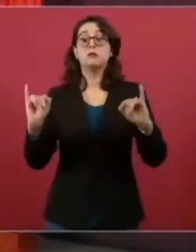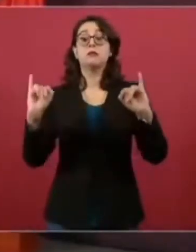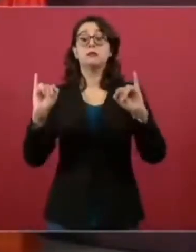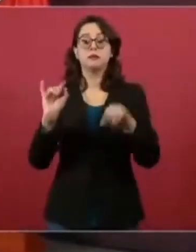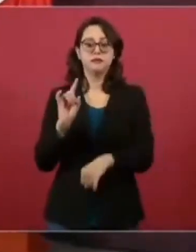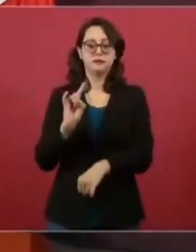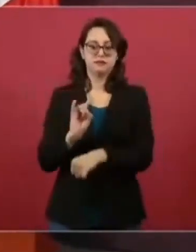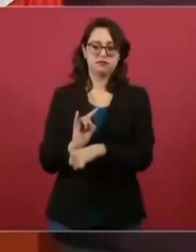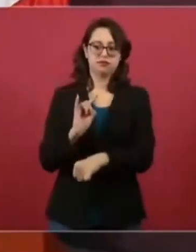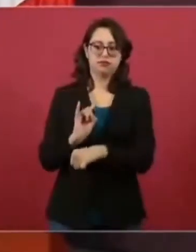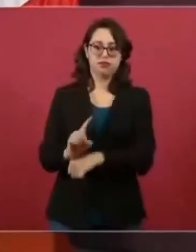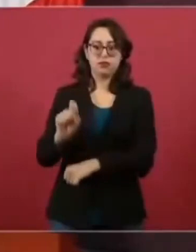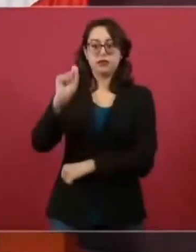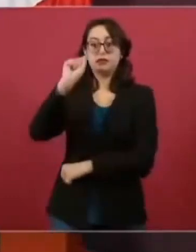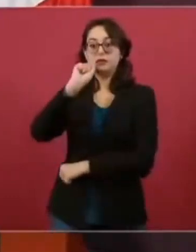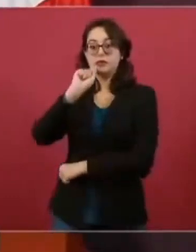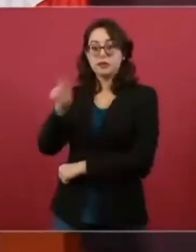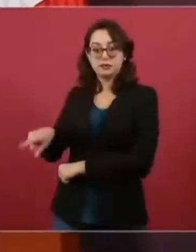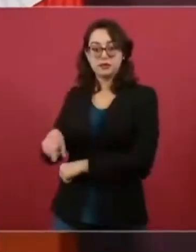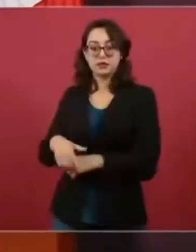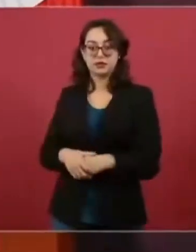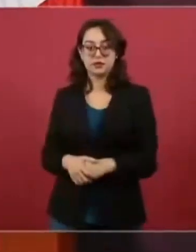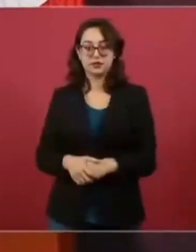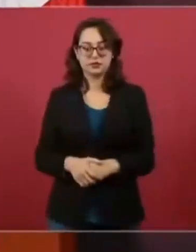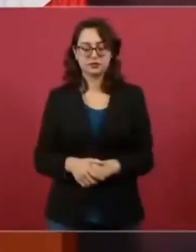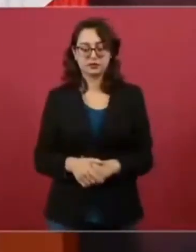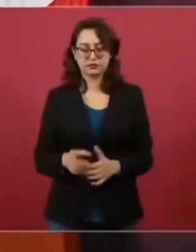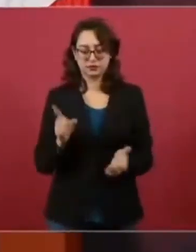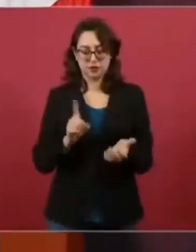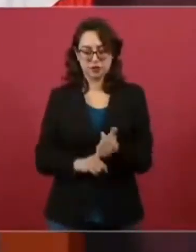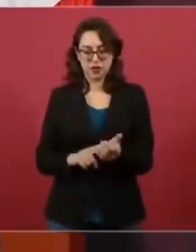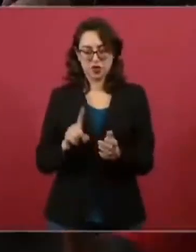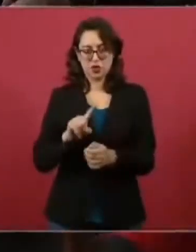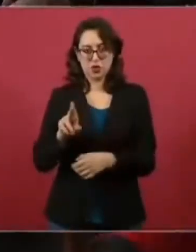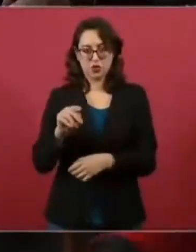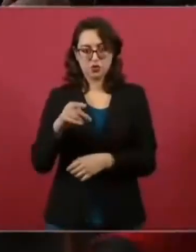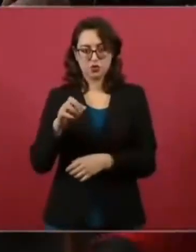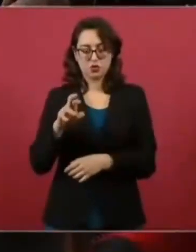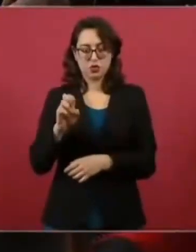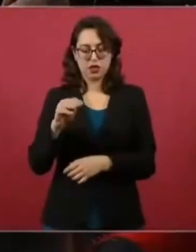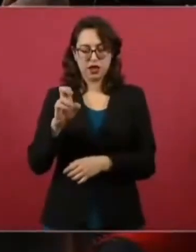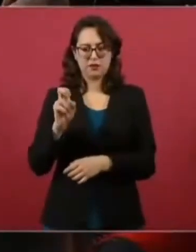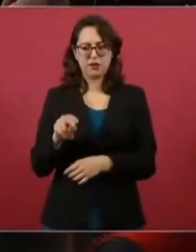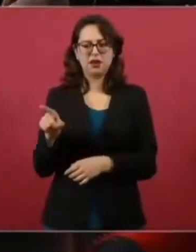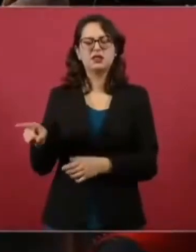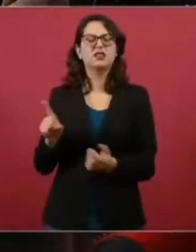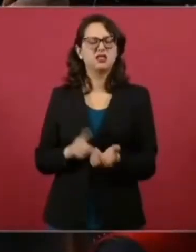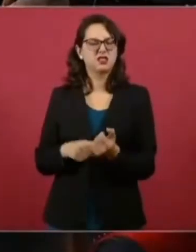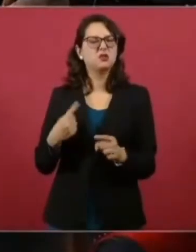este ahí también está Aguilar Camín, ¿no? Está este ¿no está